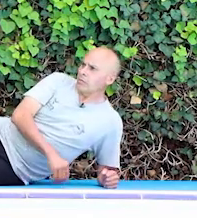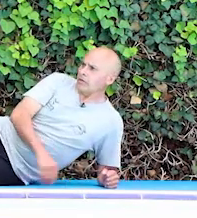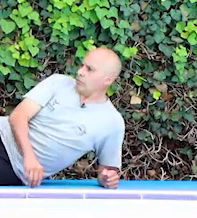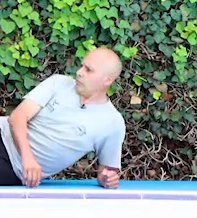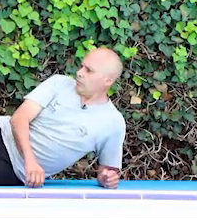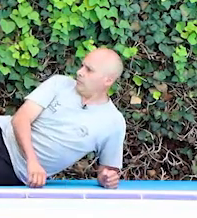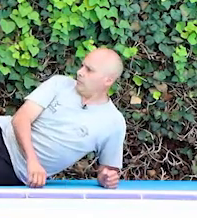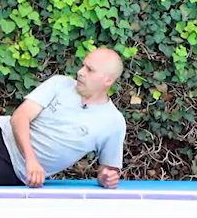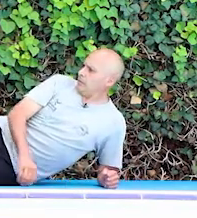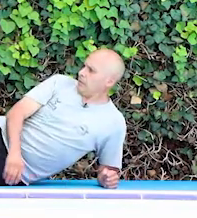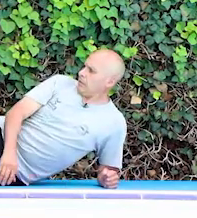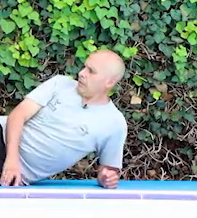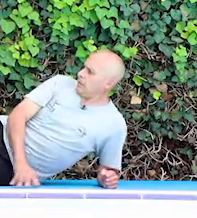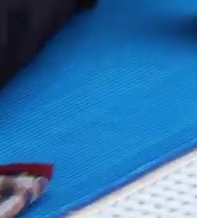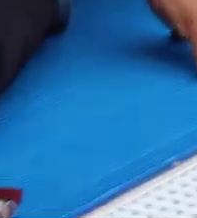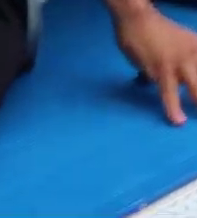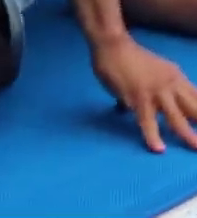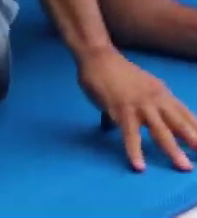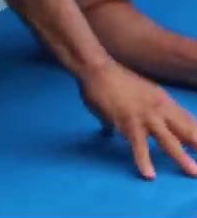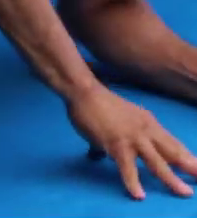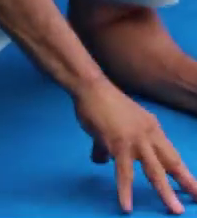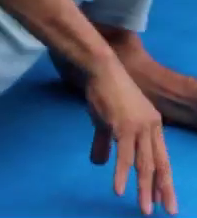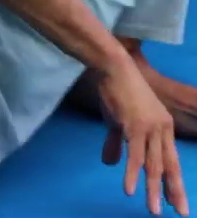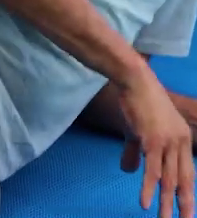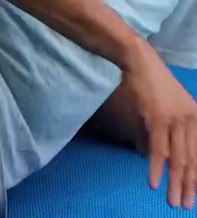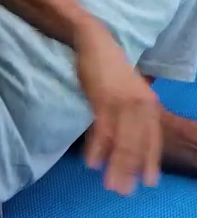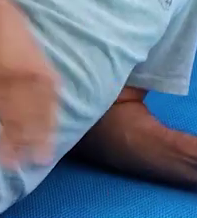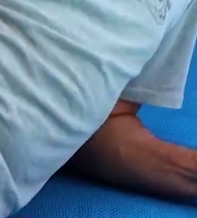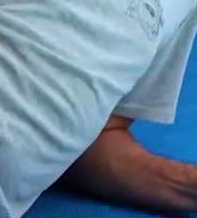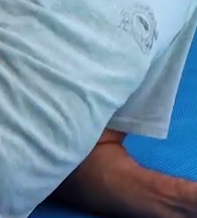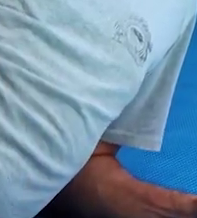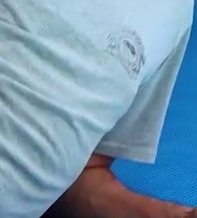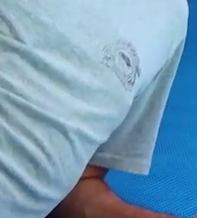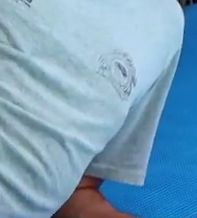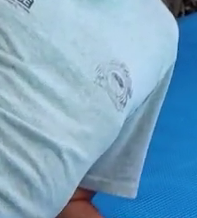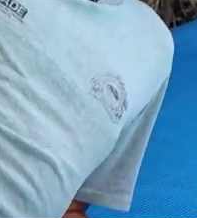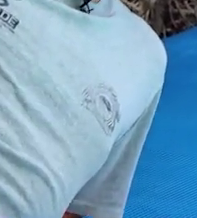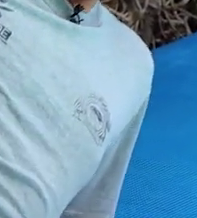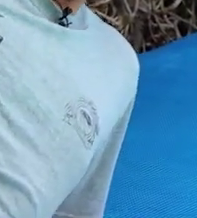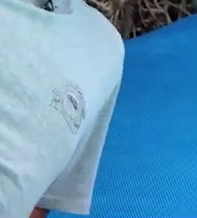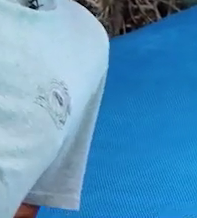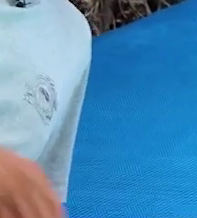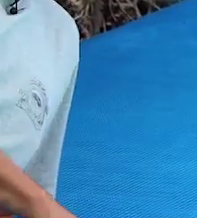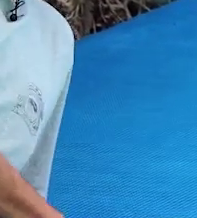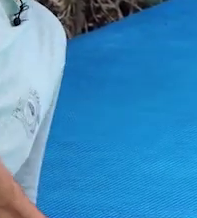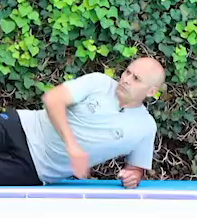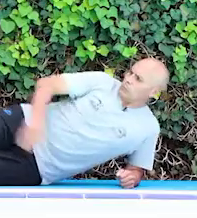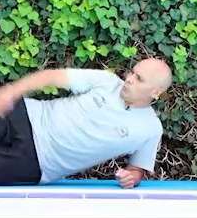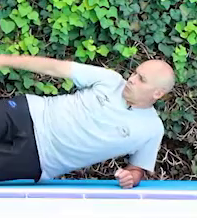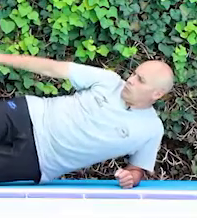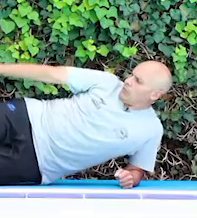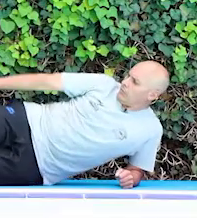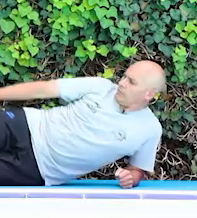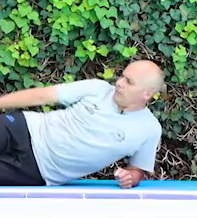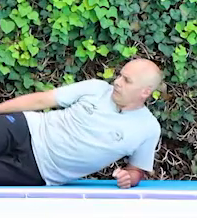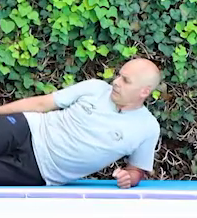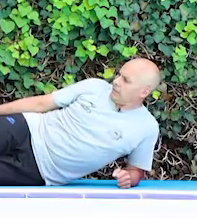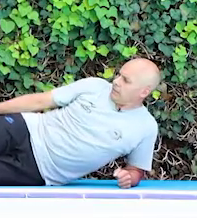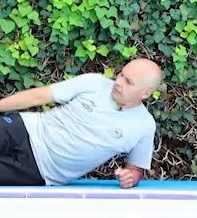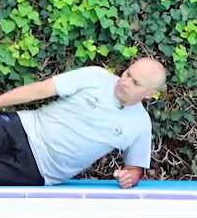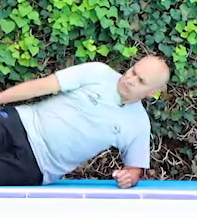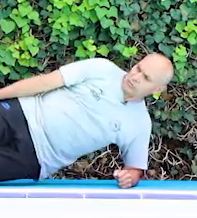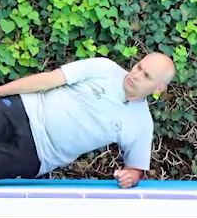nuestro brazo. Y extendemos totalmente. Y lo que vamos a hacer es elevar la cadera. Uno,